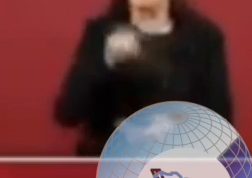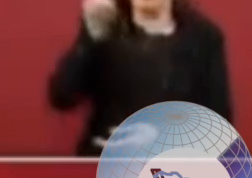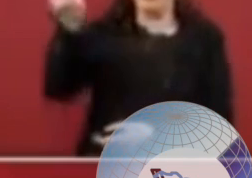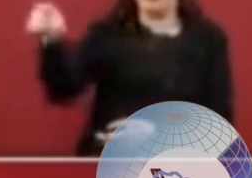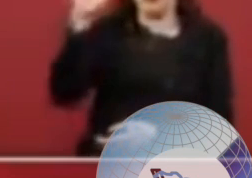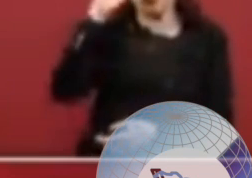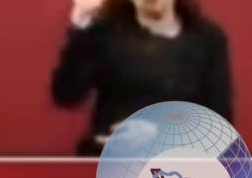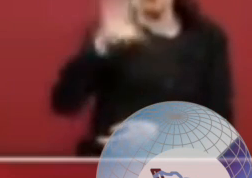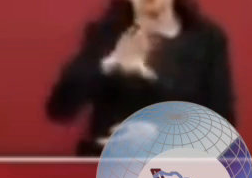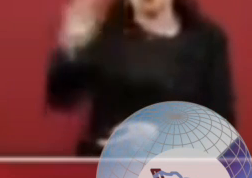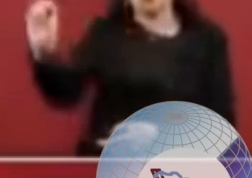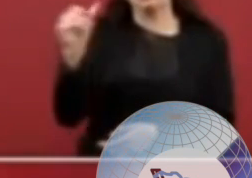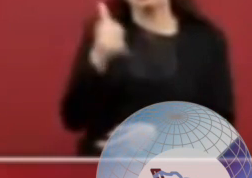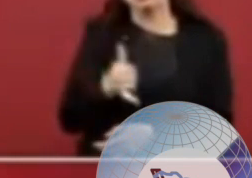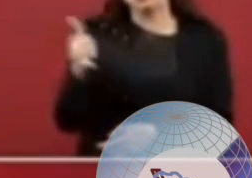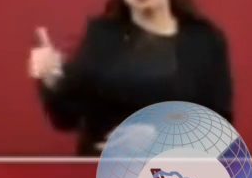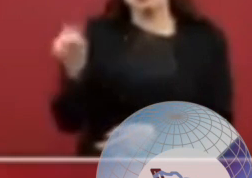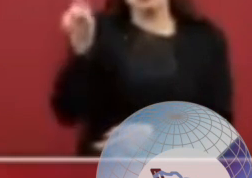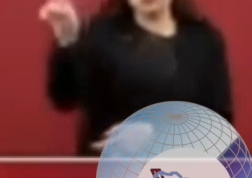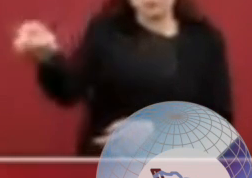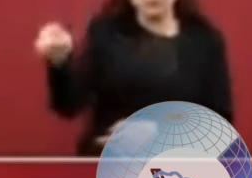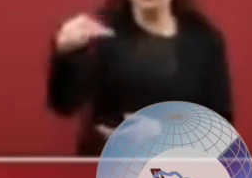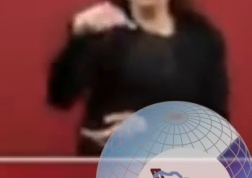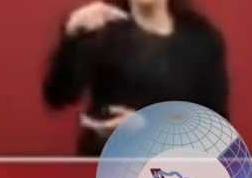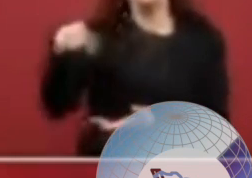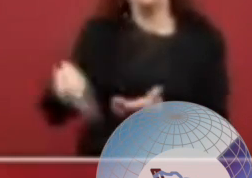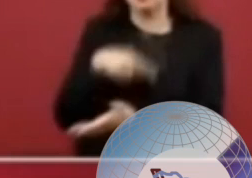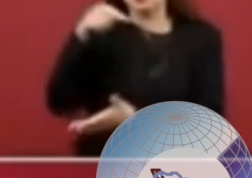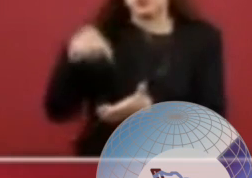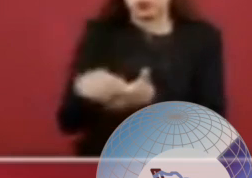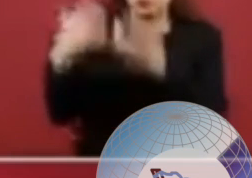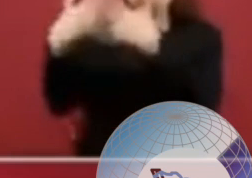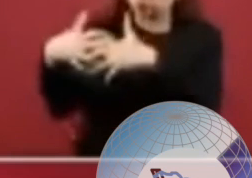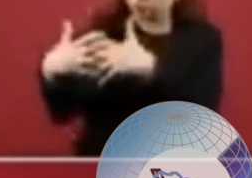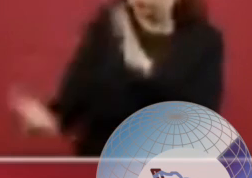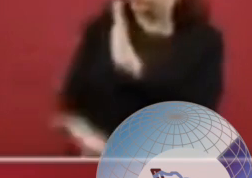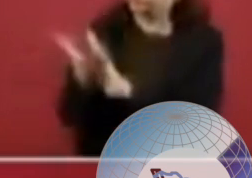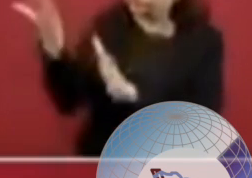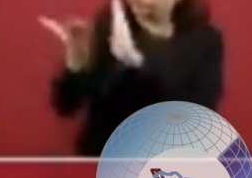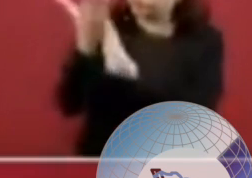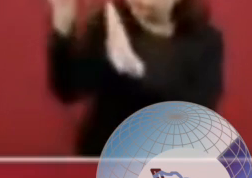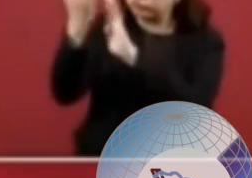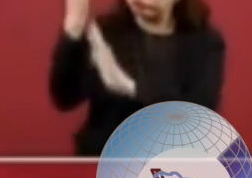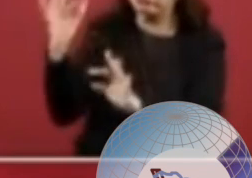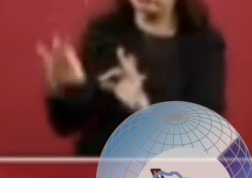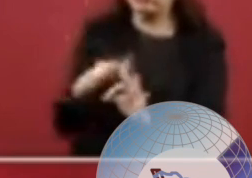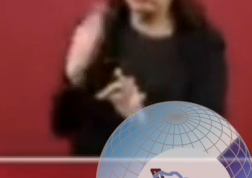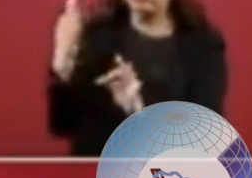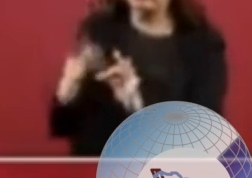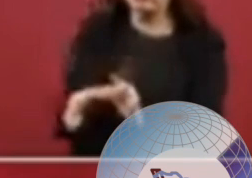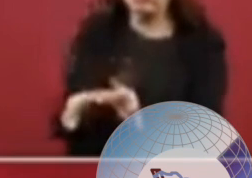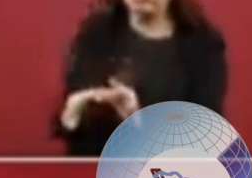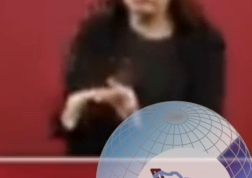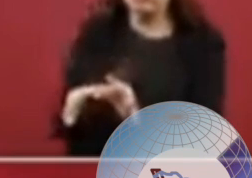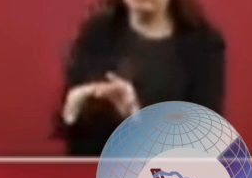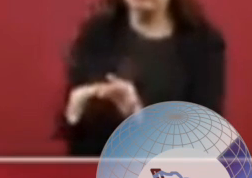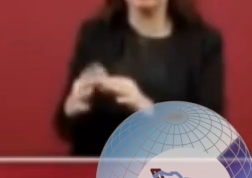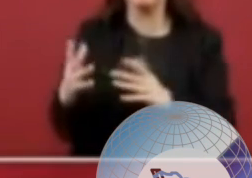Yacapistala, se terminó la planta para